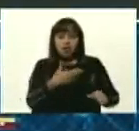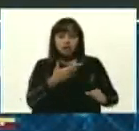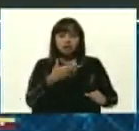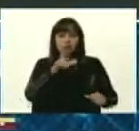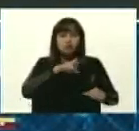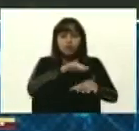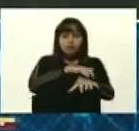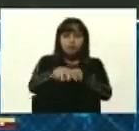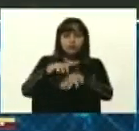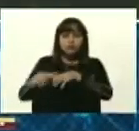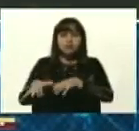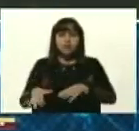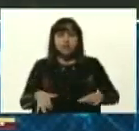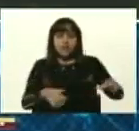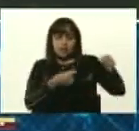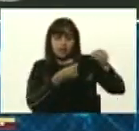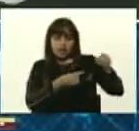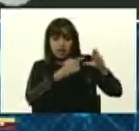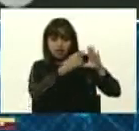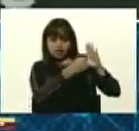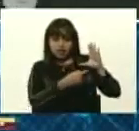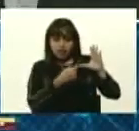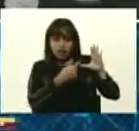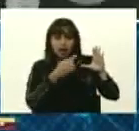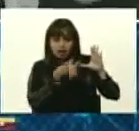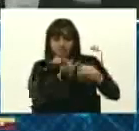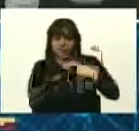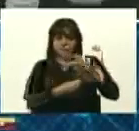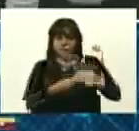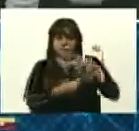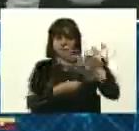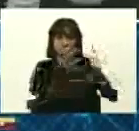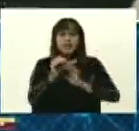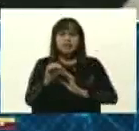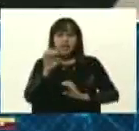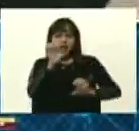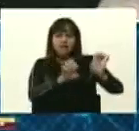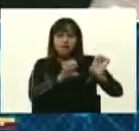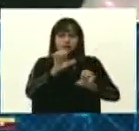plaquita, solo esta plaquita, permite hacer...